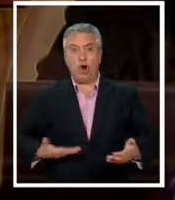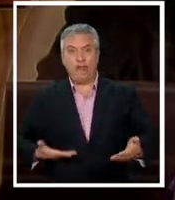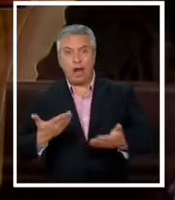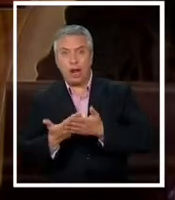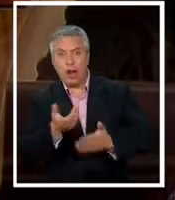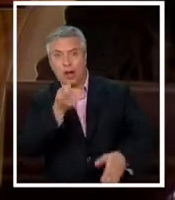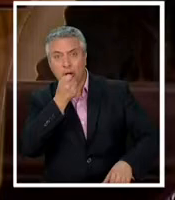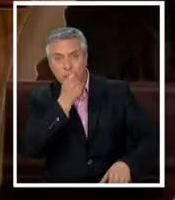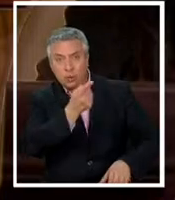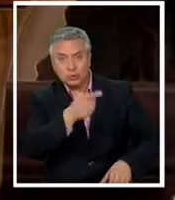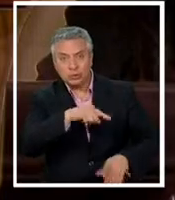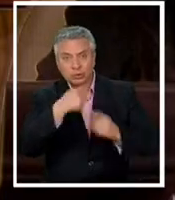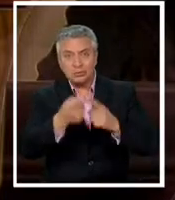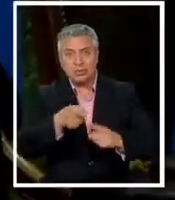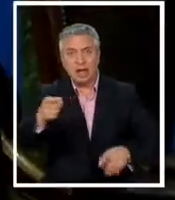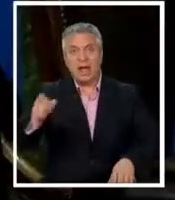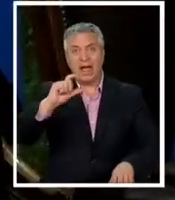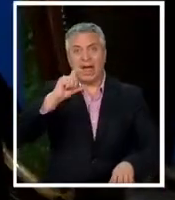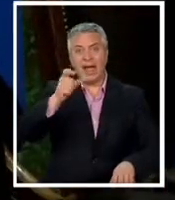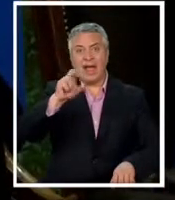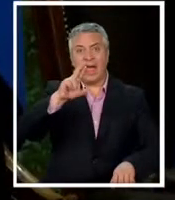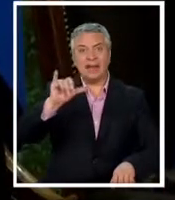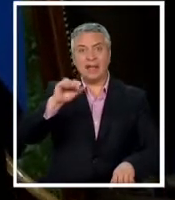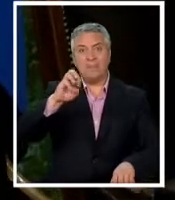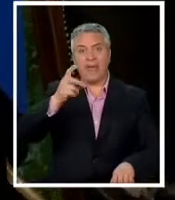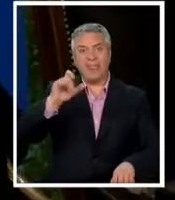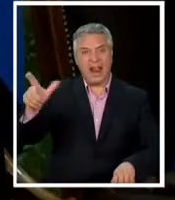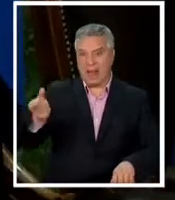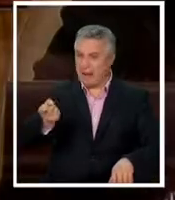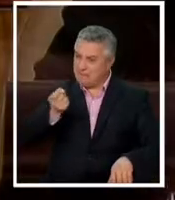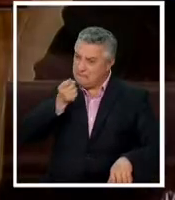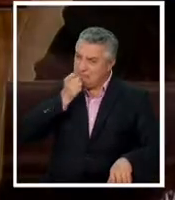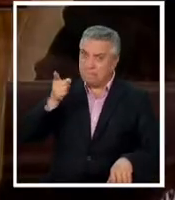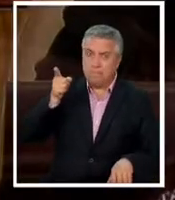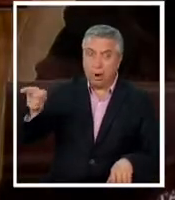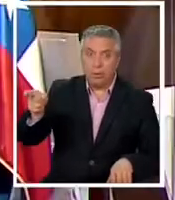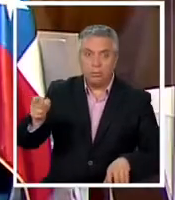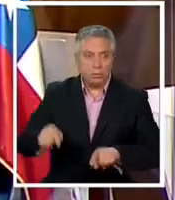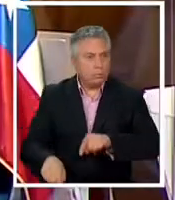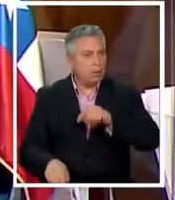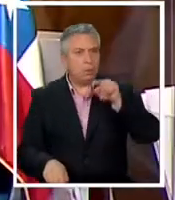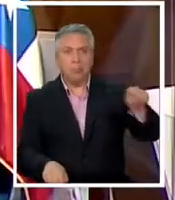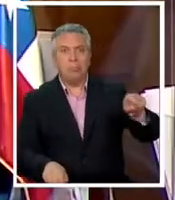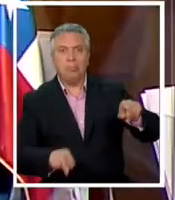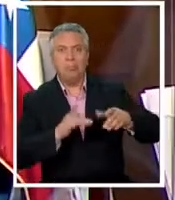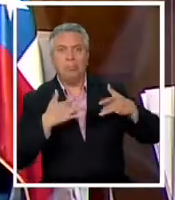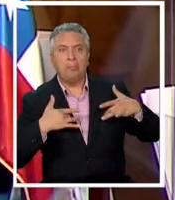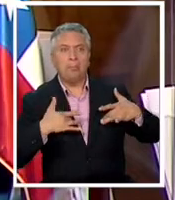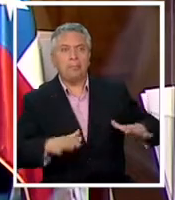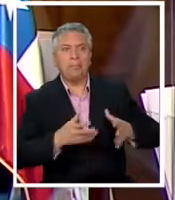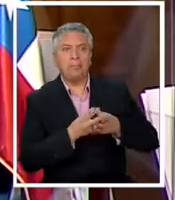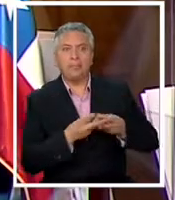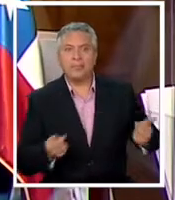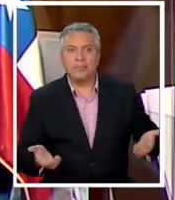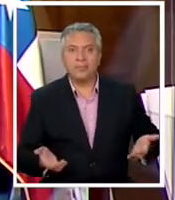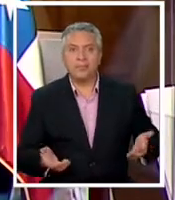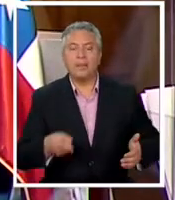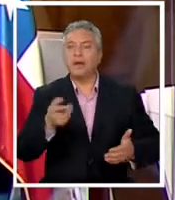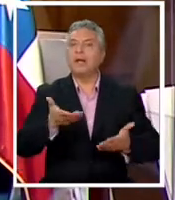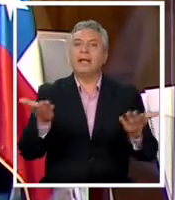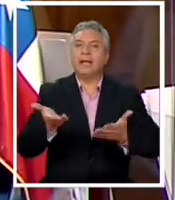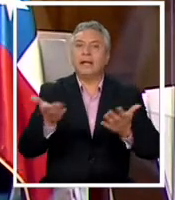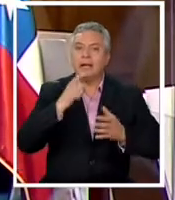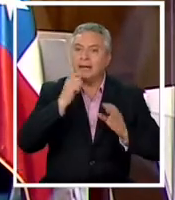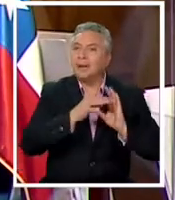de la ley a Gary Medel pero no hace absolutamente nada por Héctor Yaitul conteste diciendo ¿qué medidas concretas van a